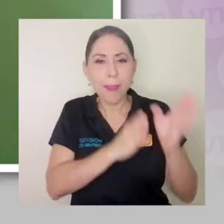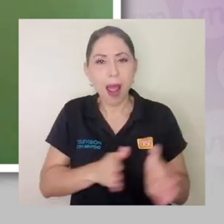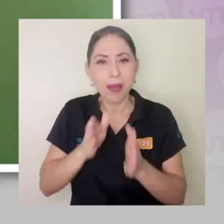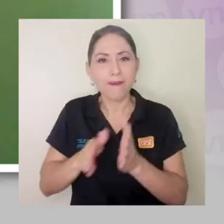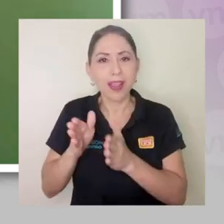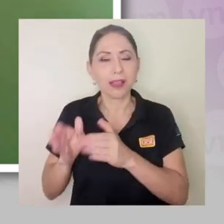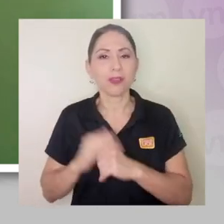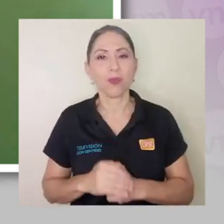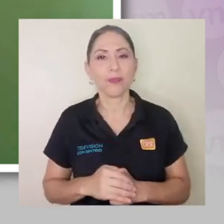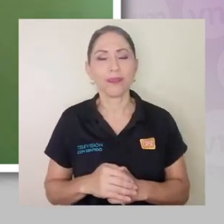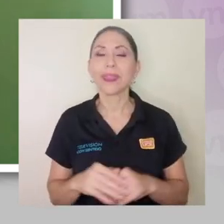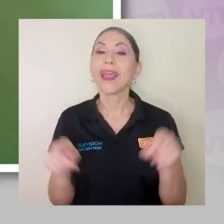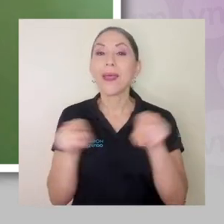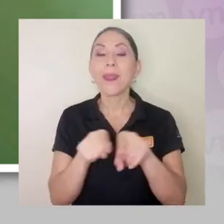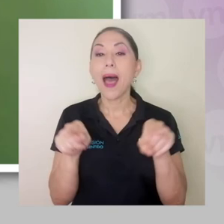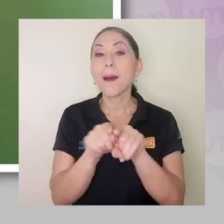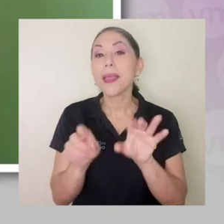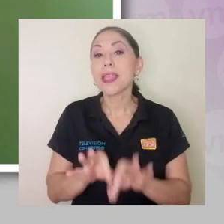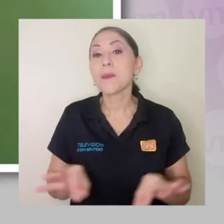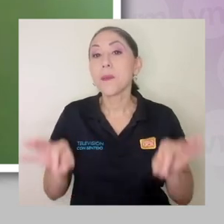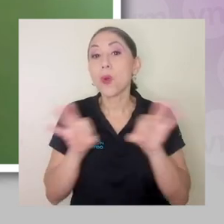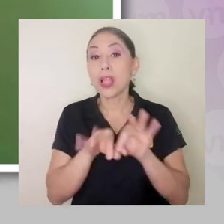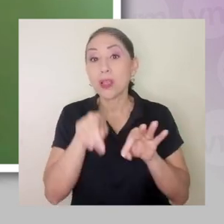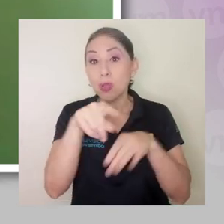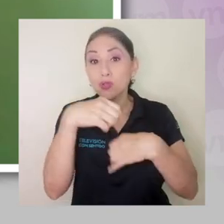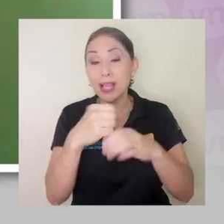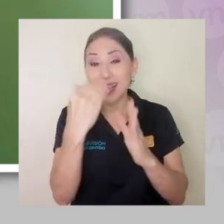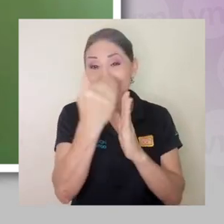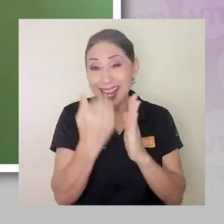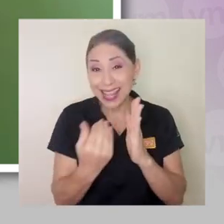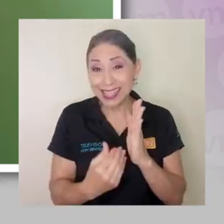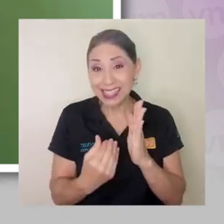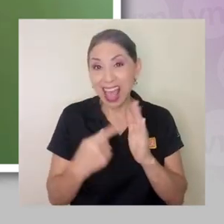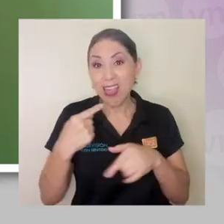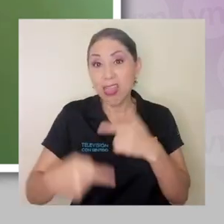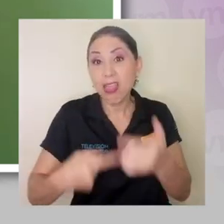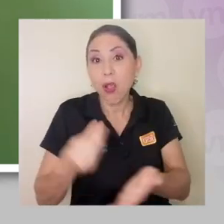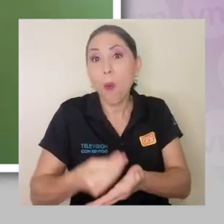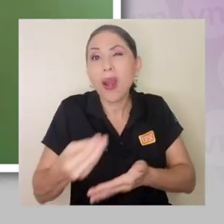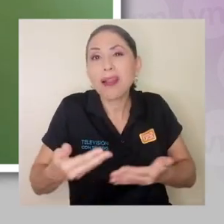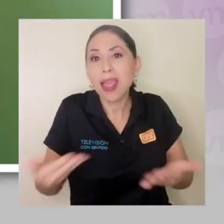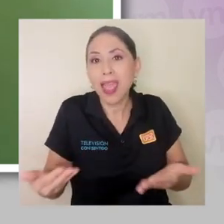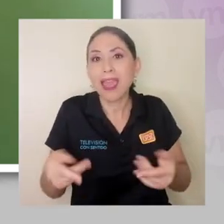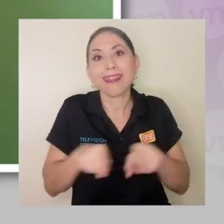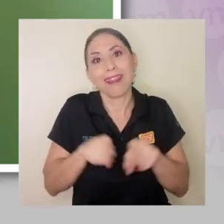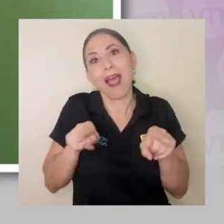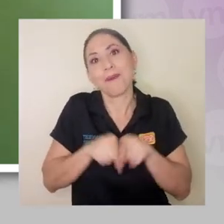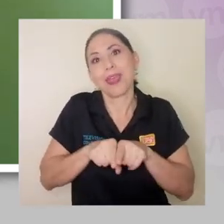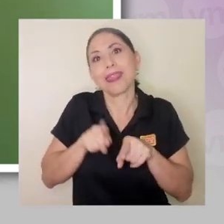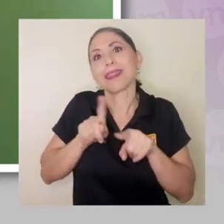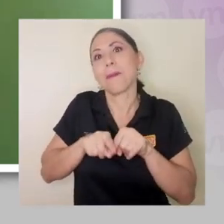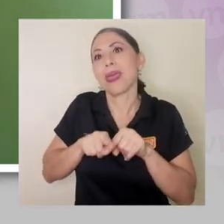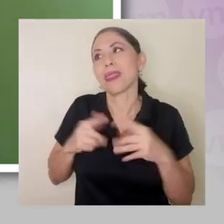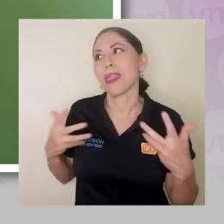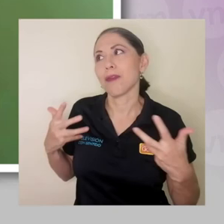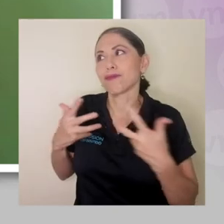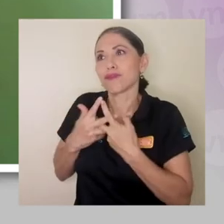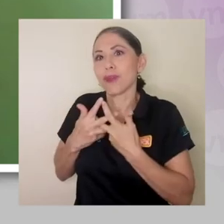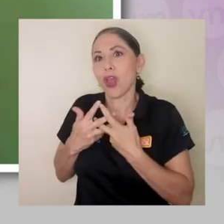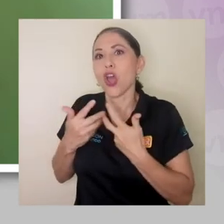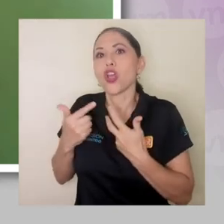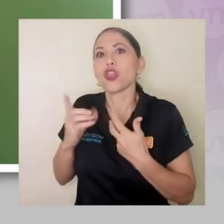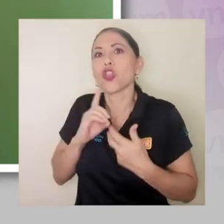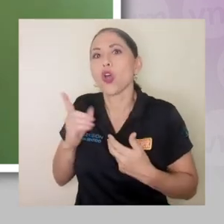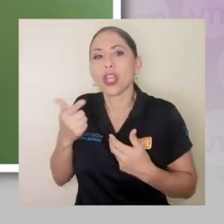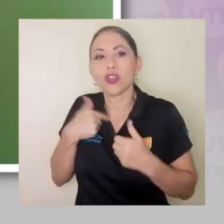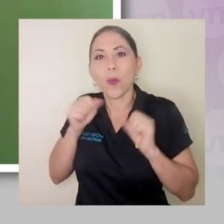planificación. Otra cosa importante es que esa lista de compras también debe ir un poco acorde a mi capacidad de almacenamiento